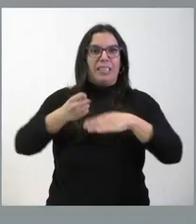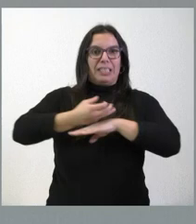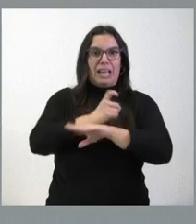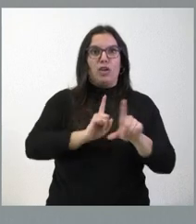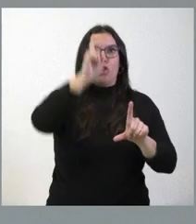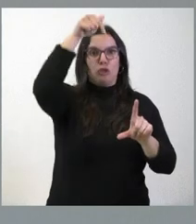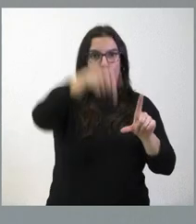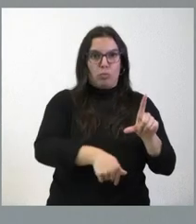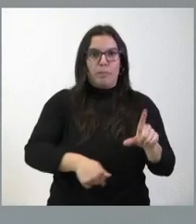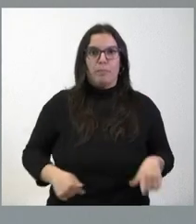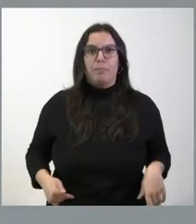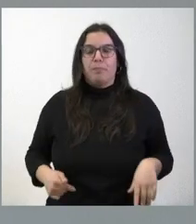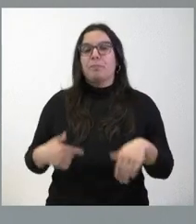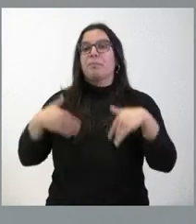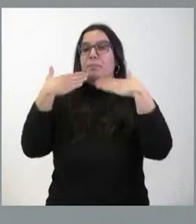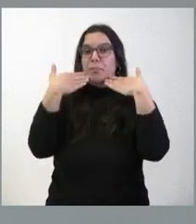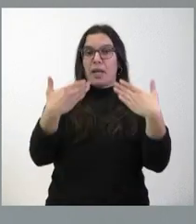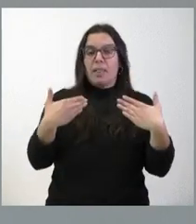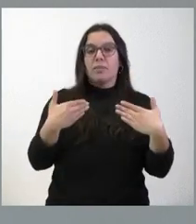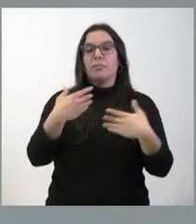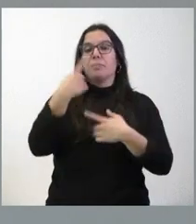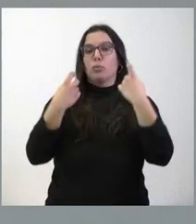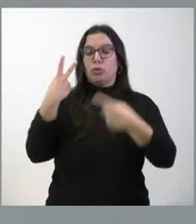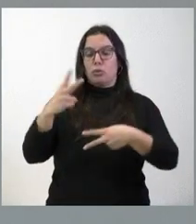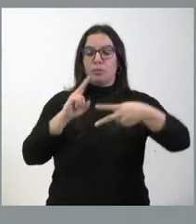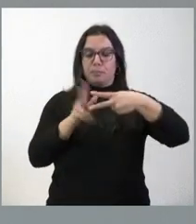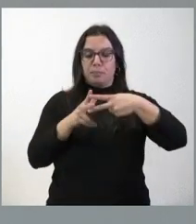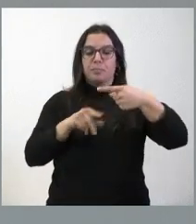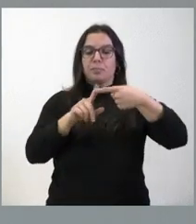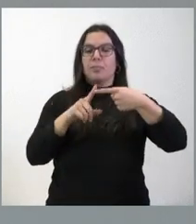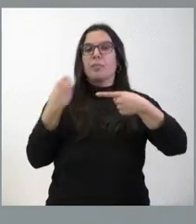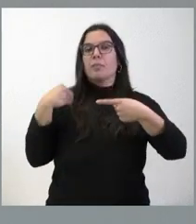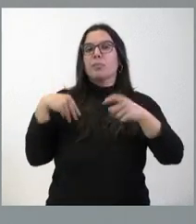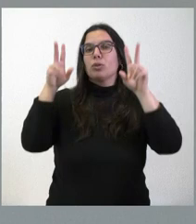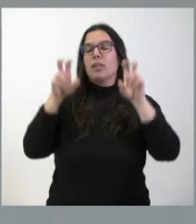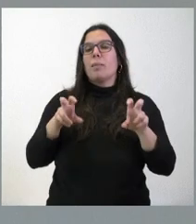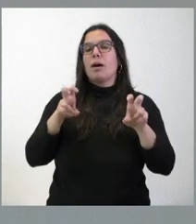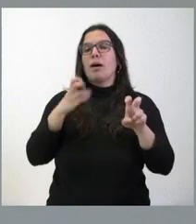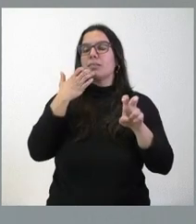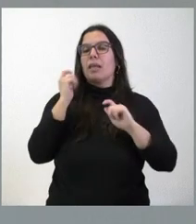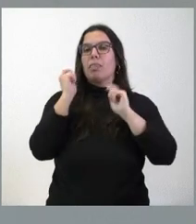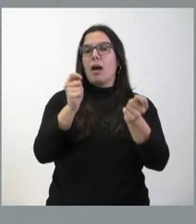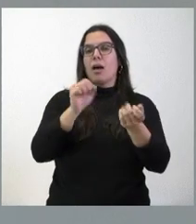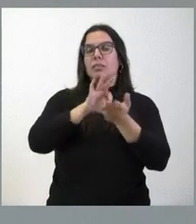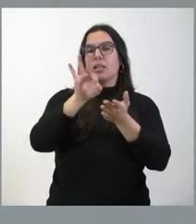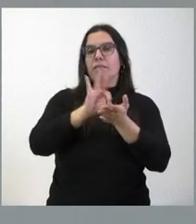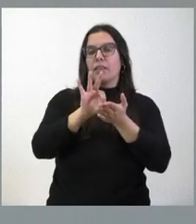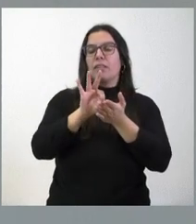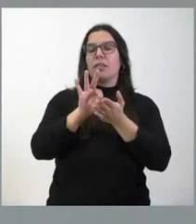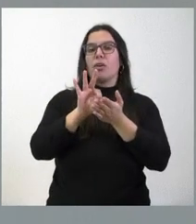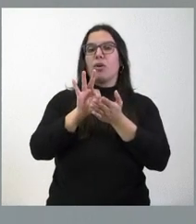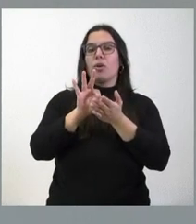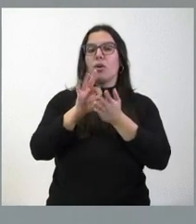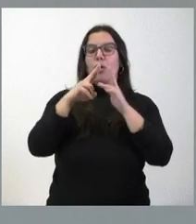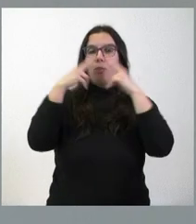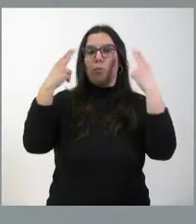Pues, muchas gracias. Me pregunta usted dos cuestiones. La primera es qué noticias tenemos sobre esa declaración de obligación